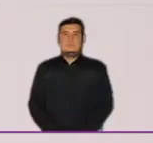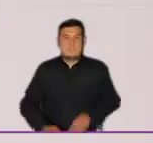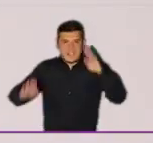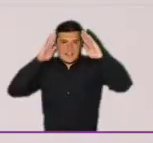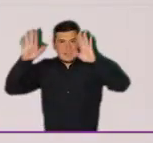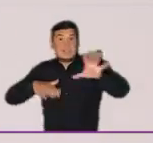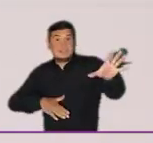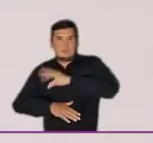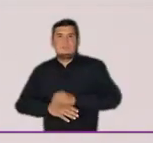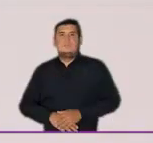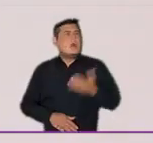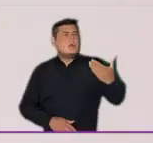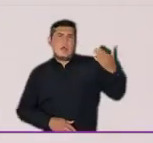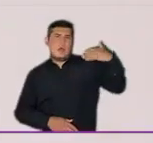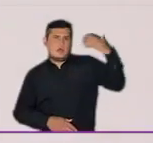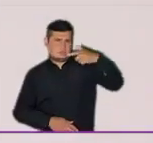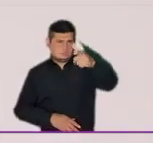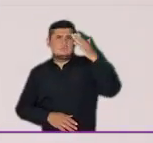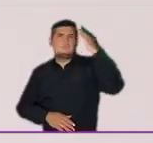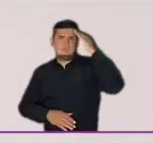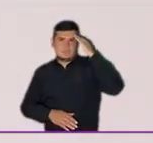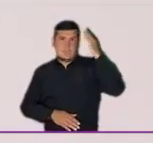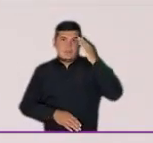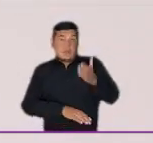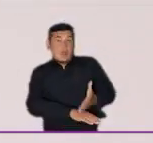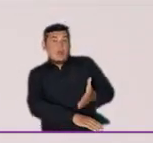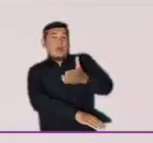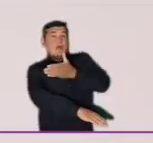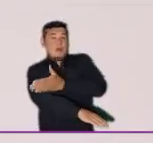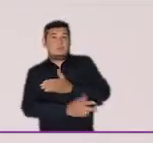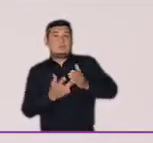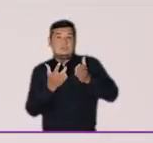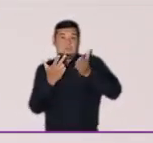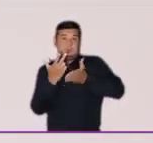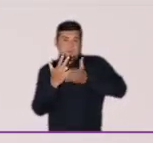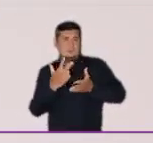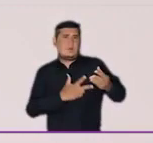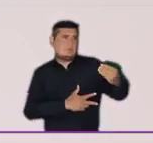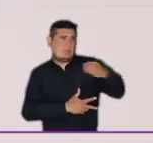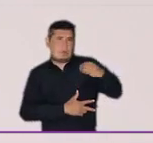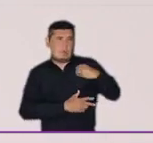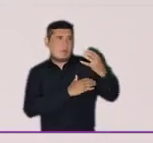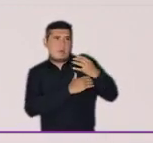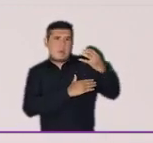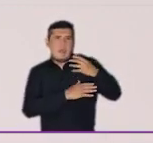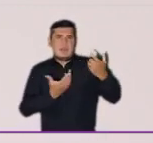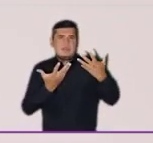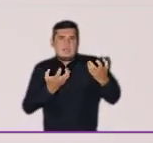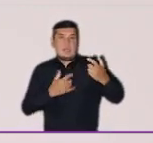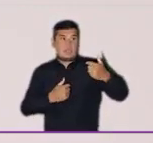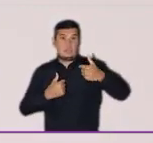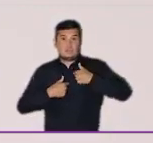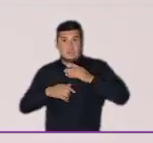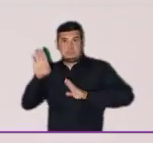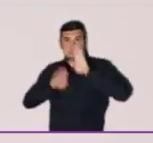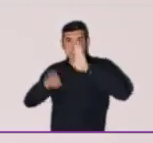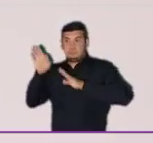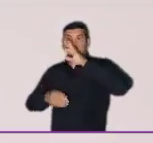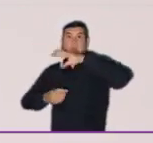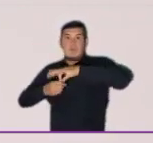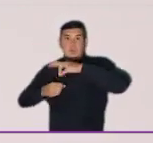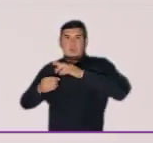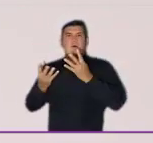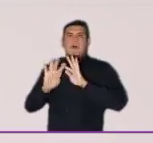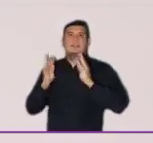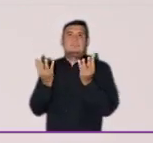Hola a todos, como ustedes muy bien saben, hace unos días Germán Vargas me invitó a hacer la cabeza de lista al Senado de la República